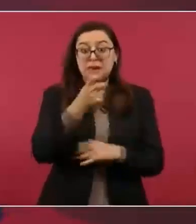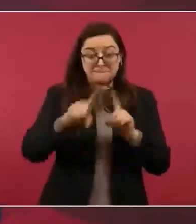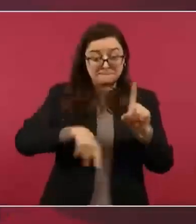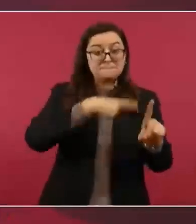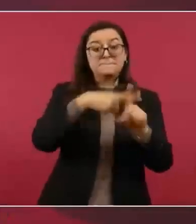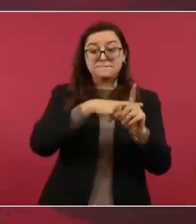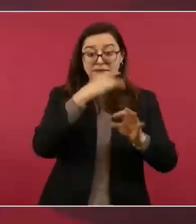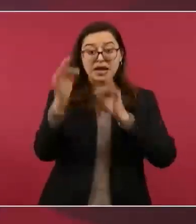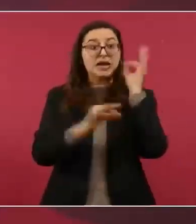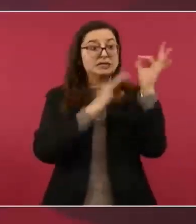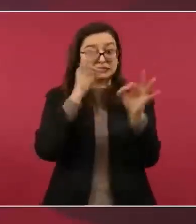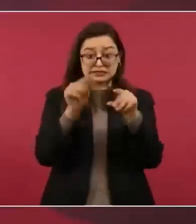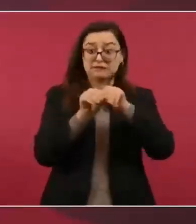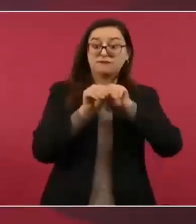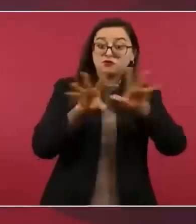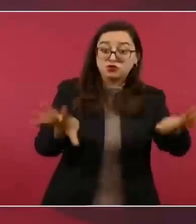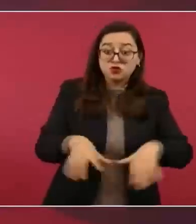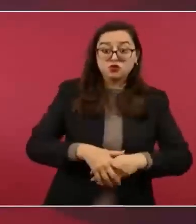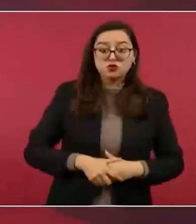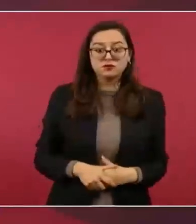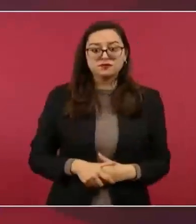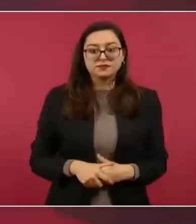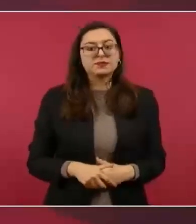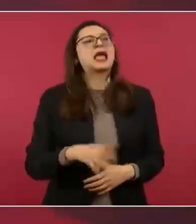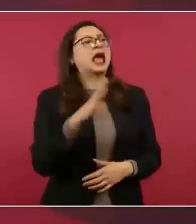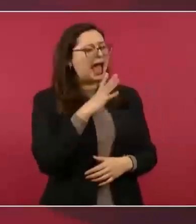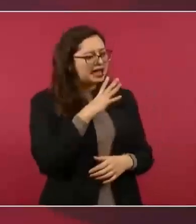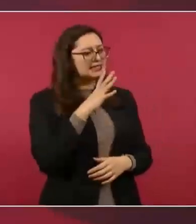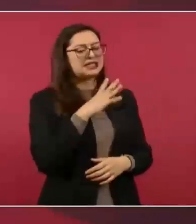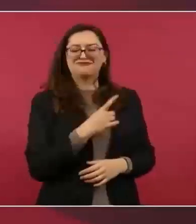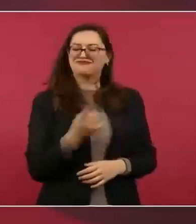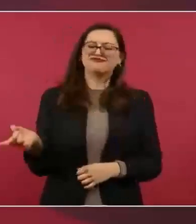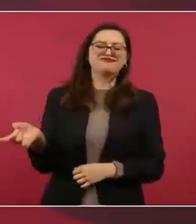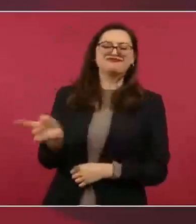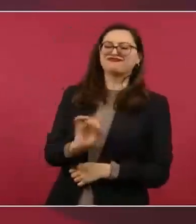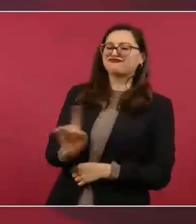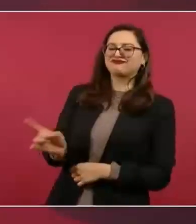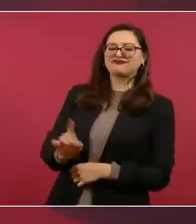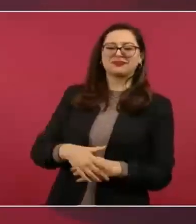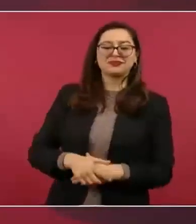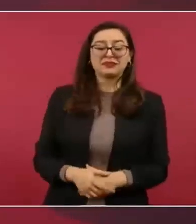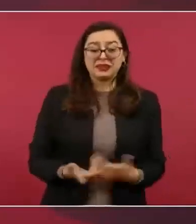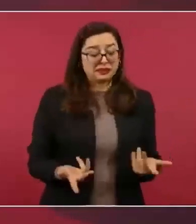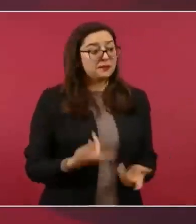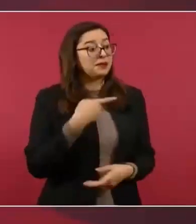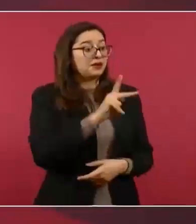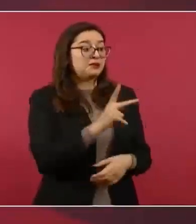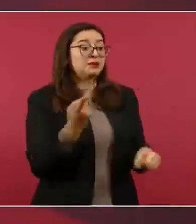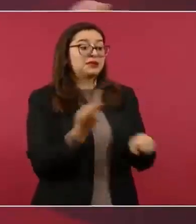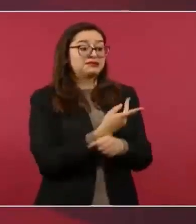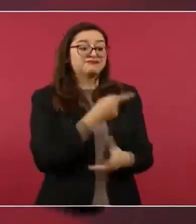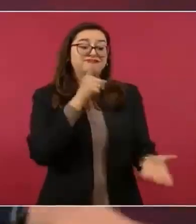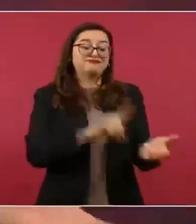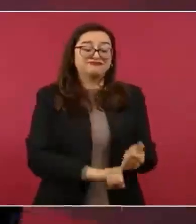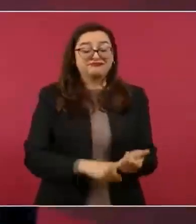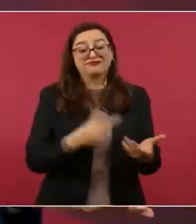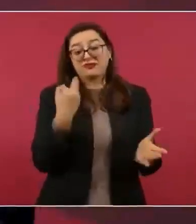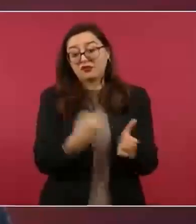existen, ya existen. El asunto es que hay complicidad, que